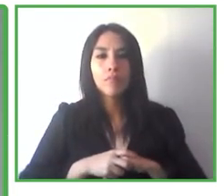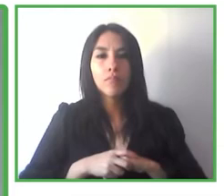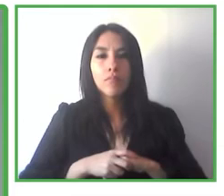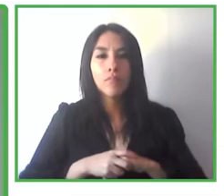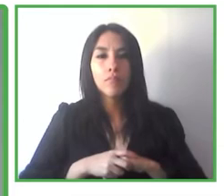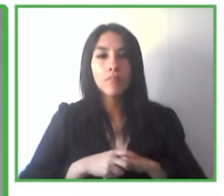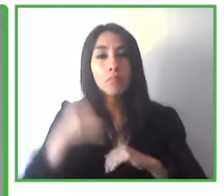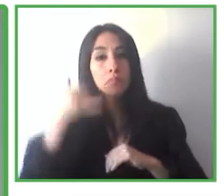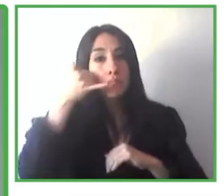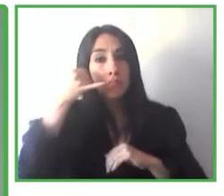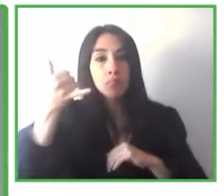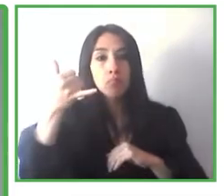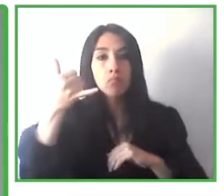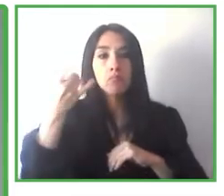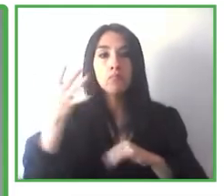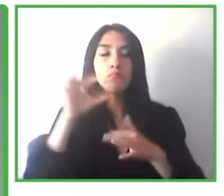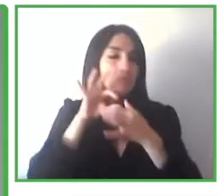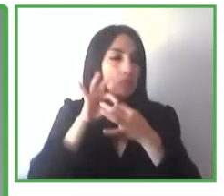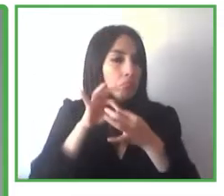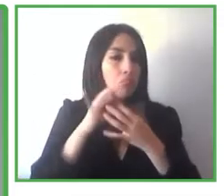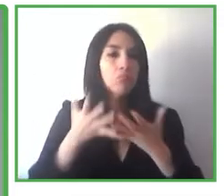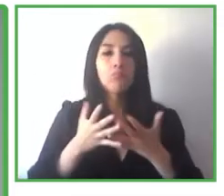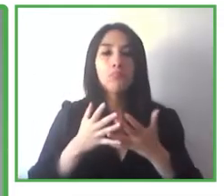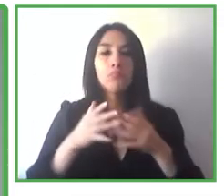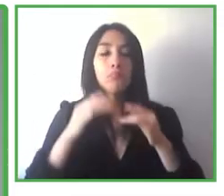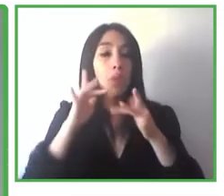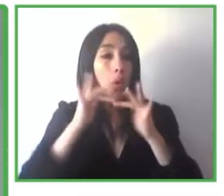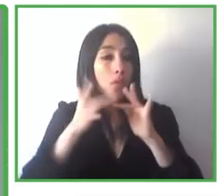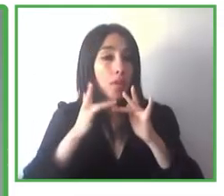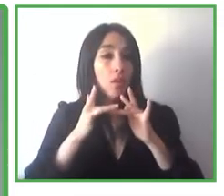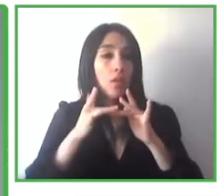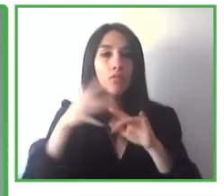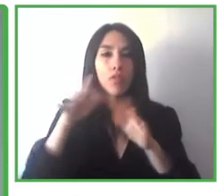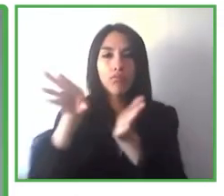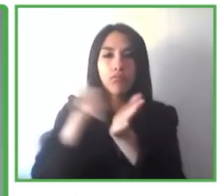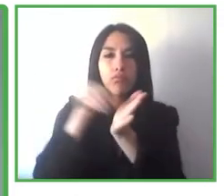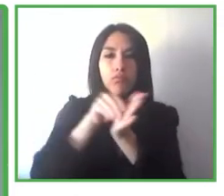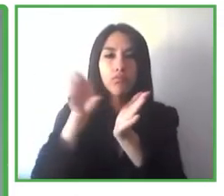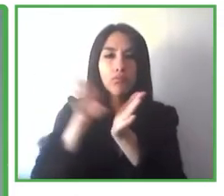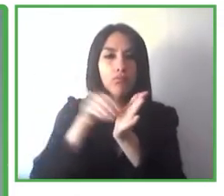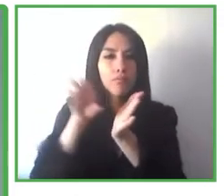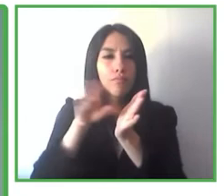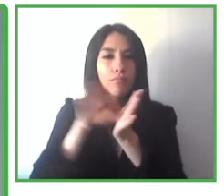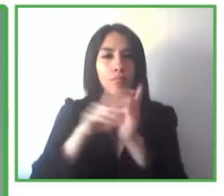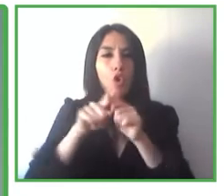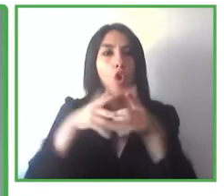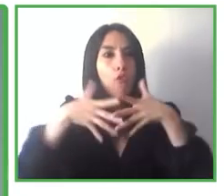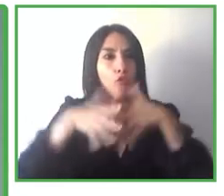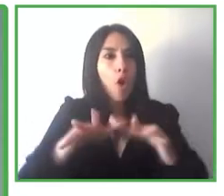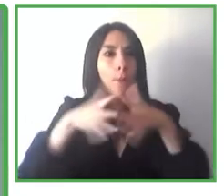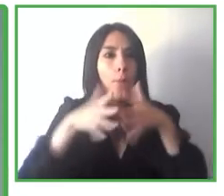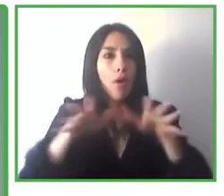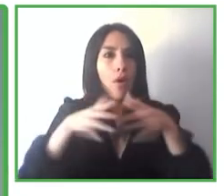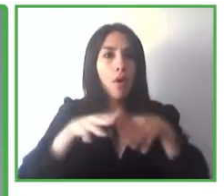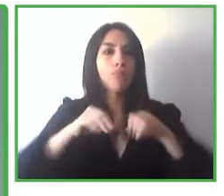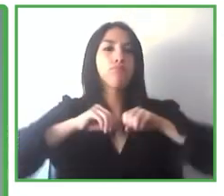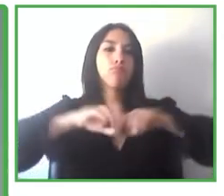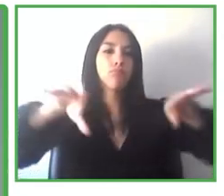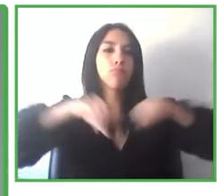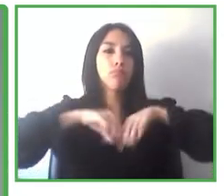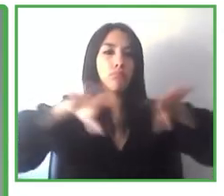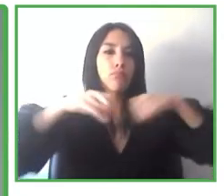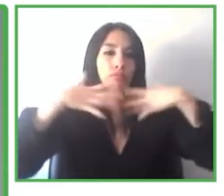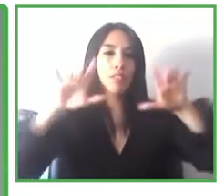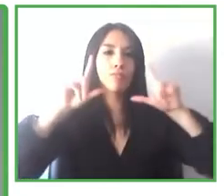información y esa toda esa información luego por revertirla en una serie de sistemas o bases de datos para poder ser aprovechada realmente para mejorar